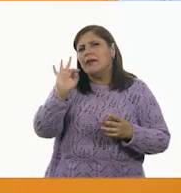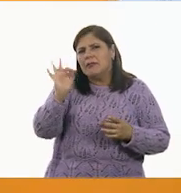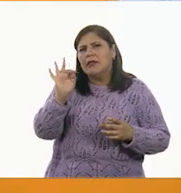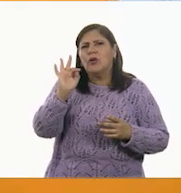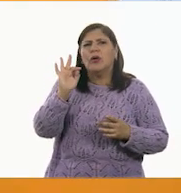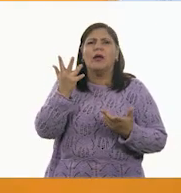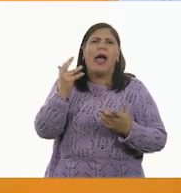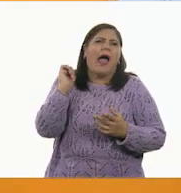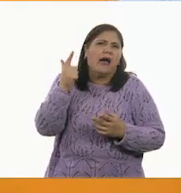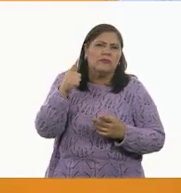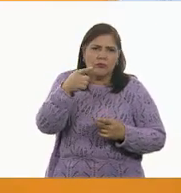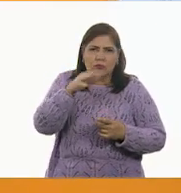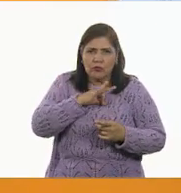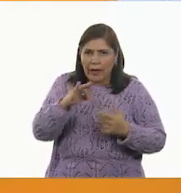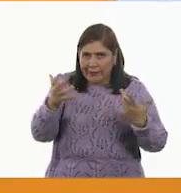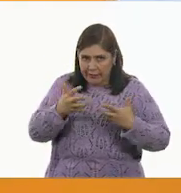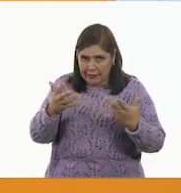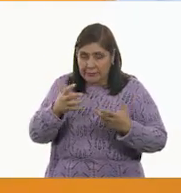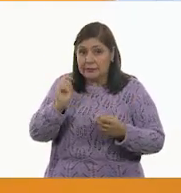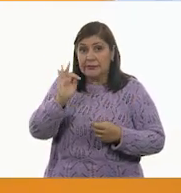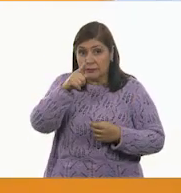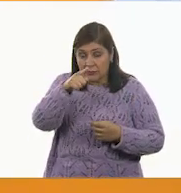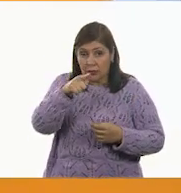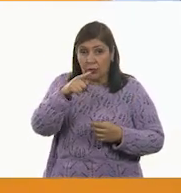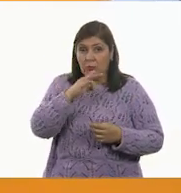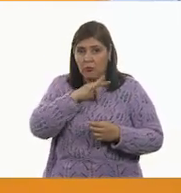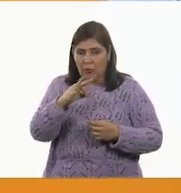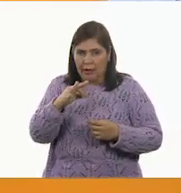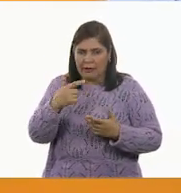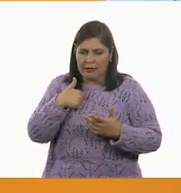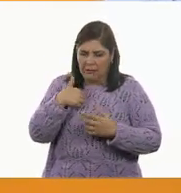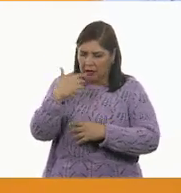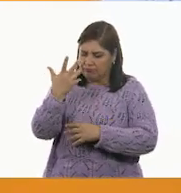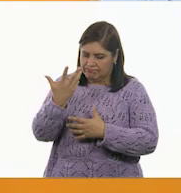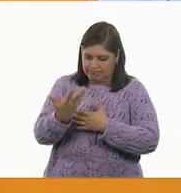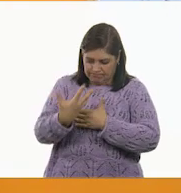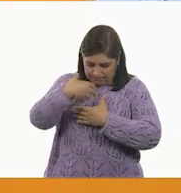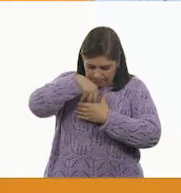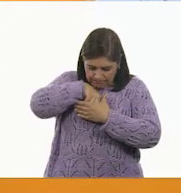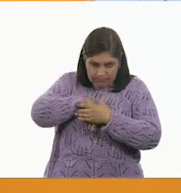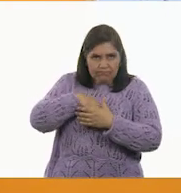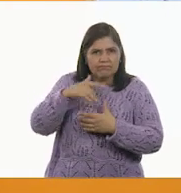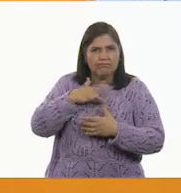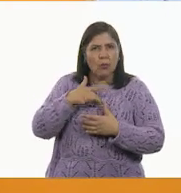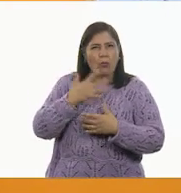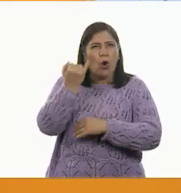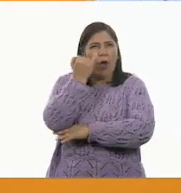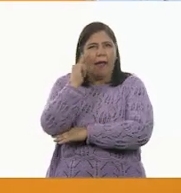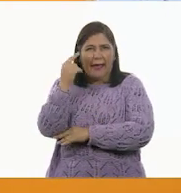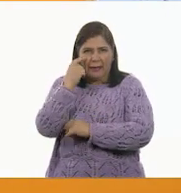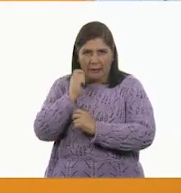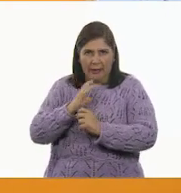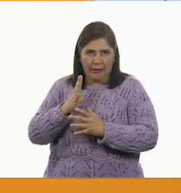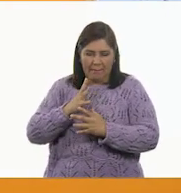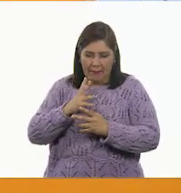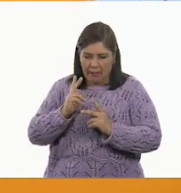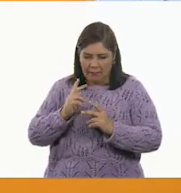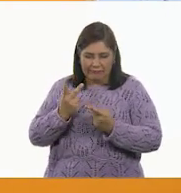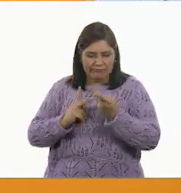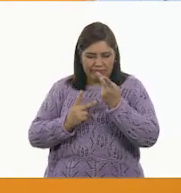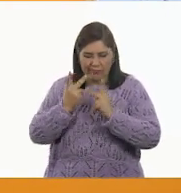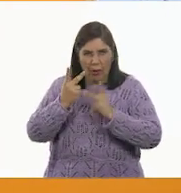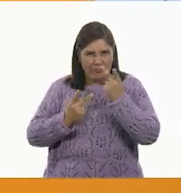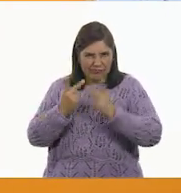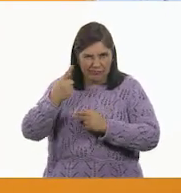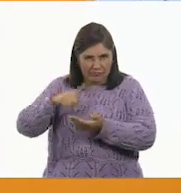hacer. Y, por ejemplo, para poder descubrir nuestro jardín interior, pues primero tenemos que estar tranquilos,